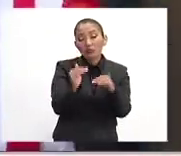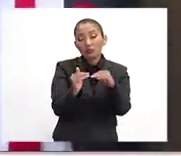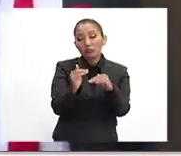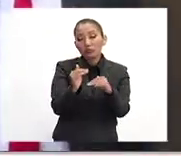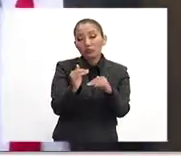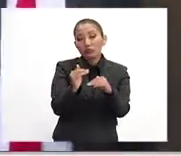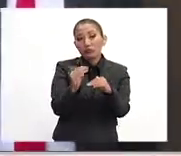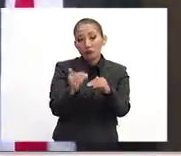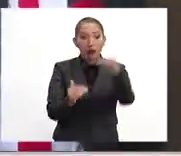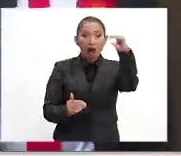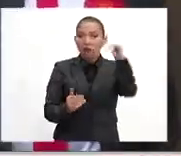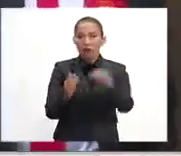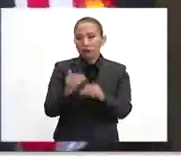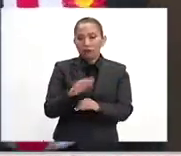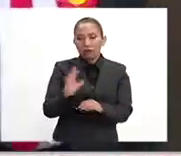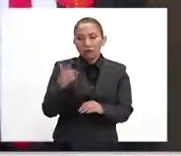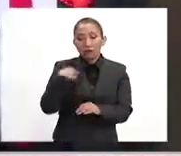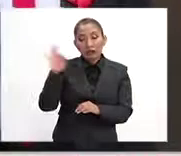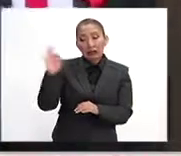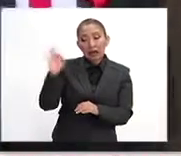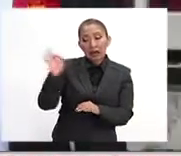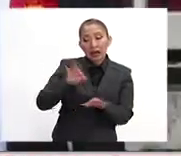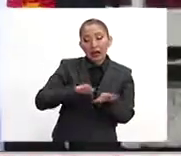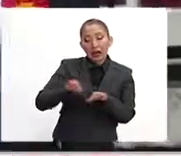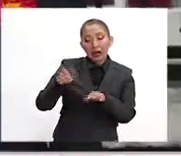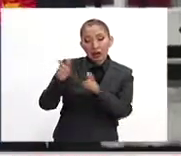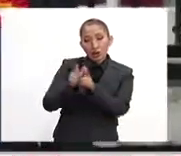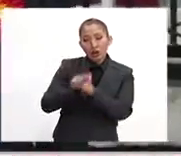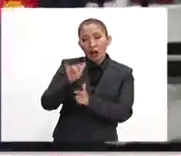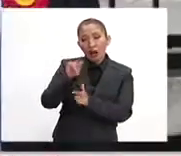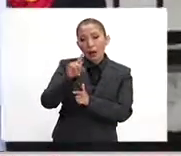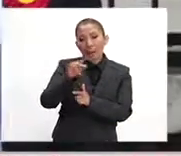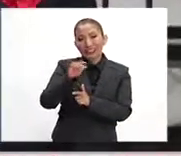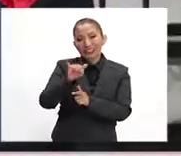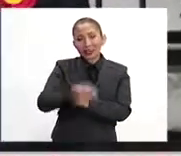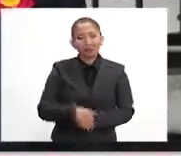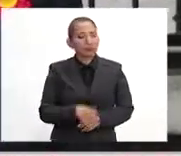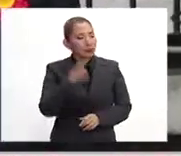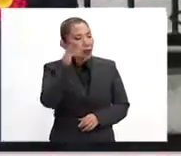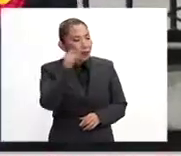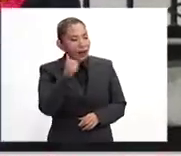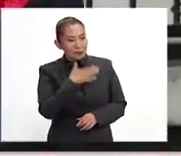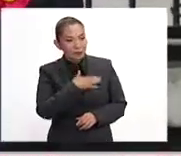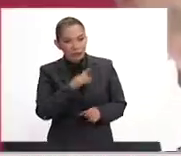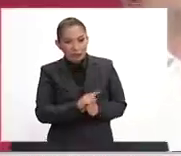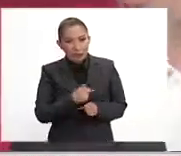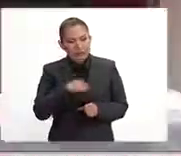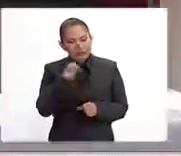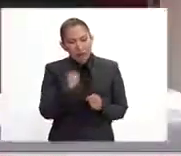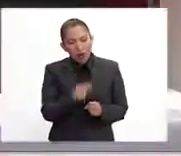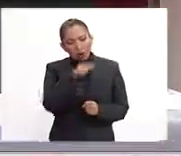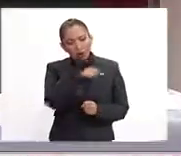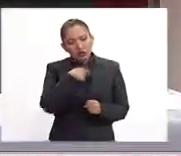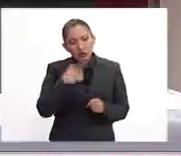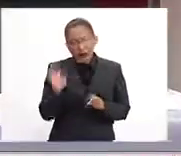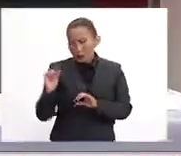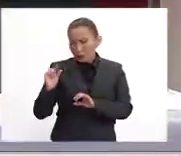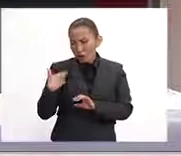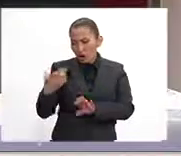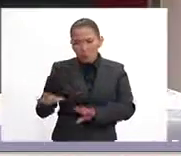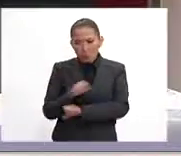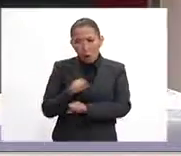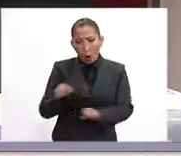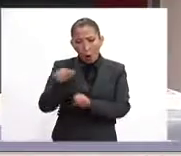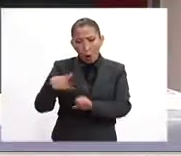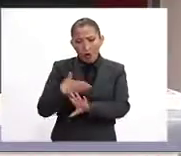su ventaja frente al partido laborista. ¿Cómo estás, Javier Oliva? Seguramente los atentados recientes en la Gran